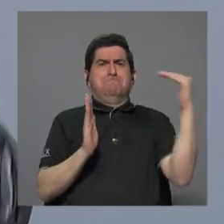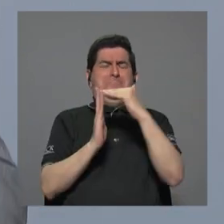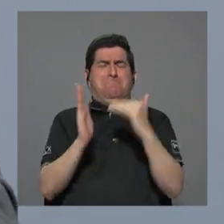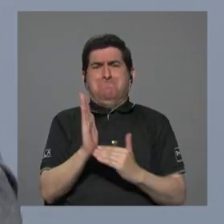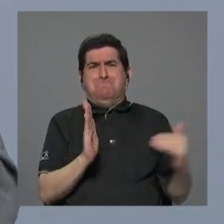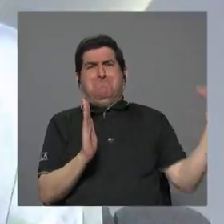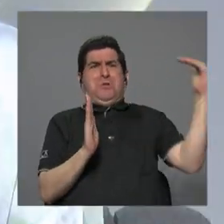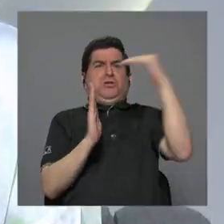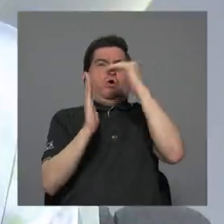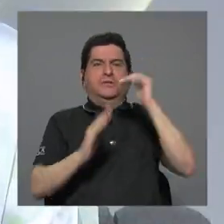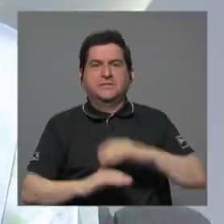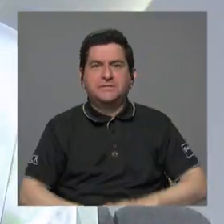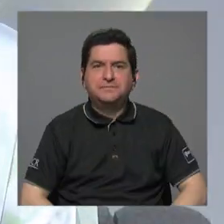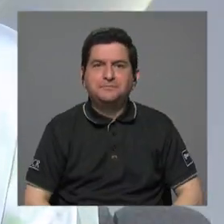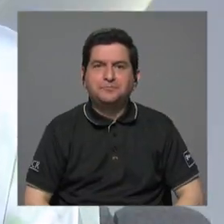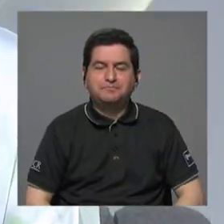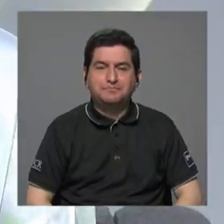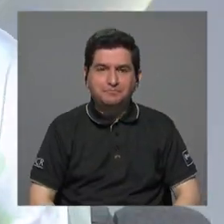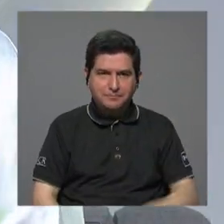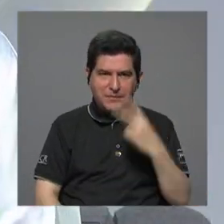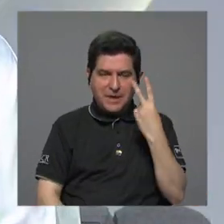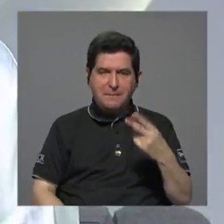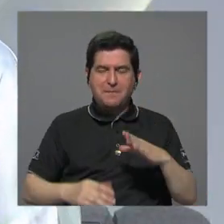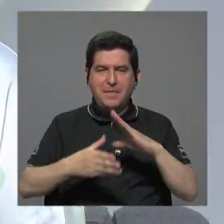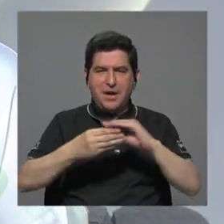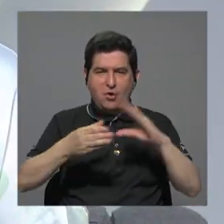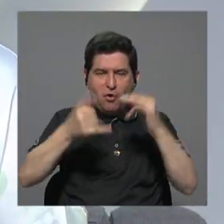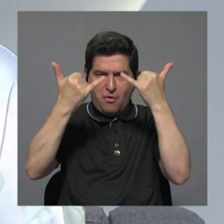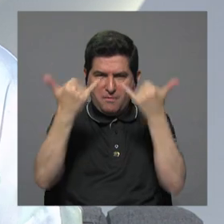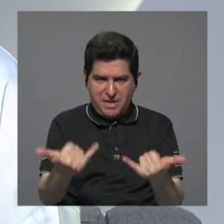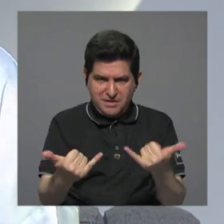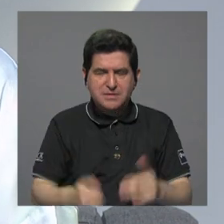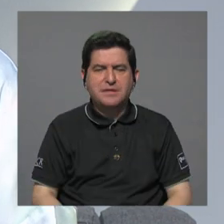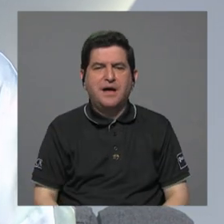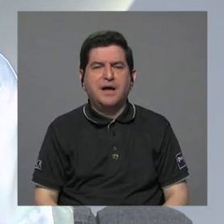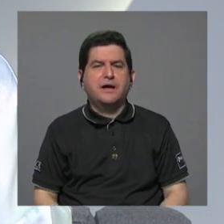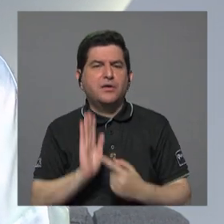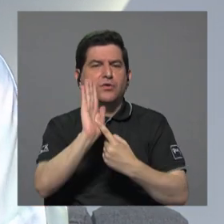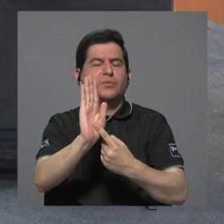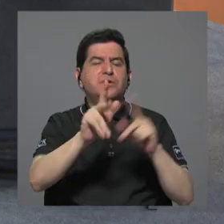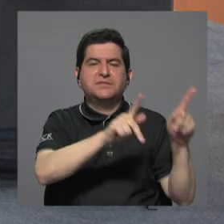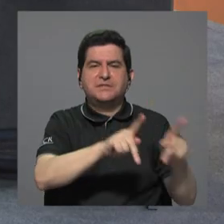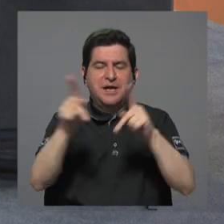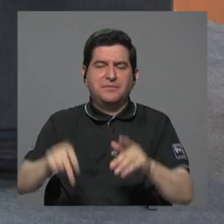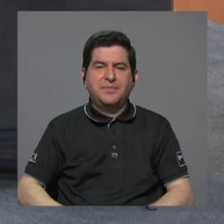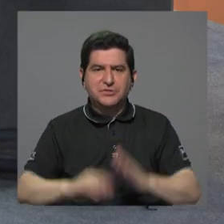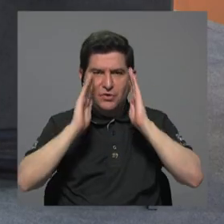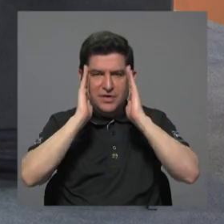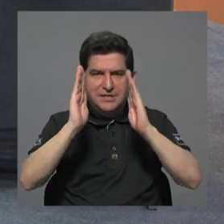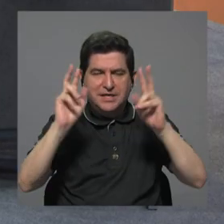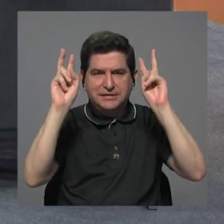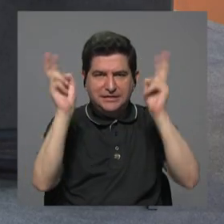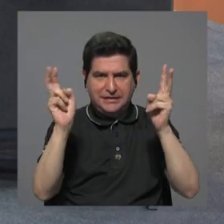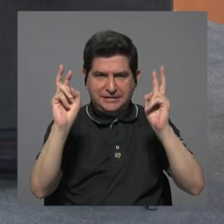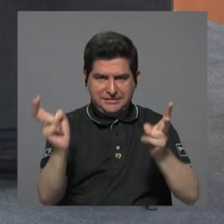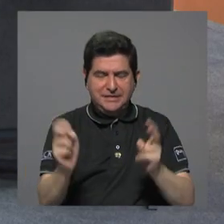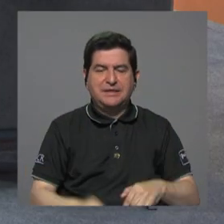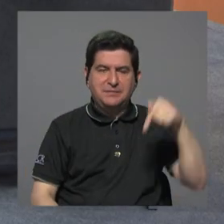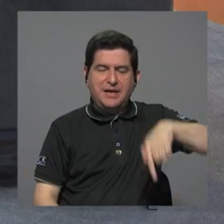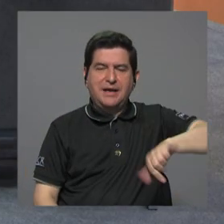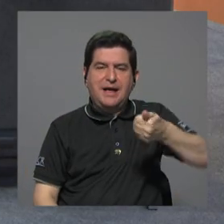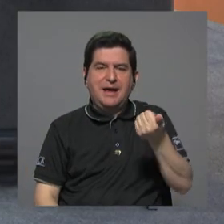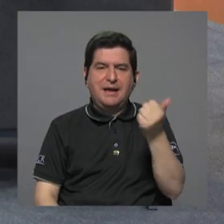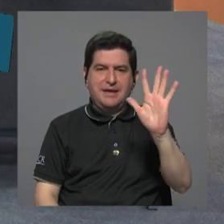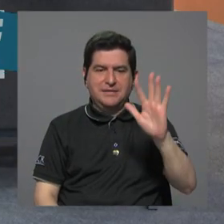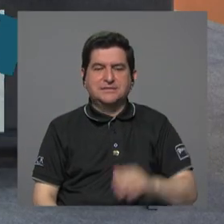multimillonaria bien vamos a ver los comentarios de inmediato que nos están haciendo las personas seguidoras de este tema aquí en Canal